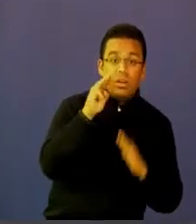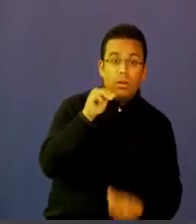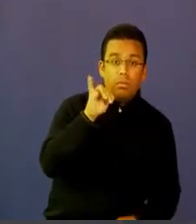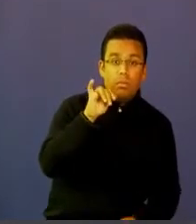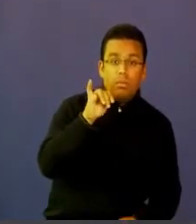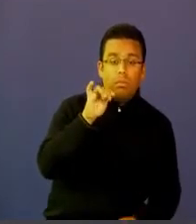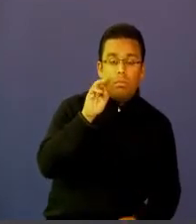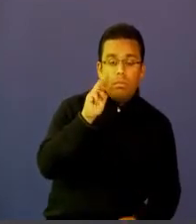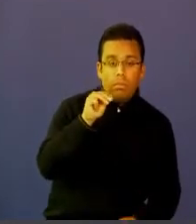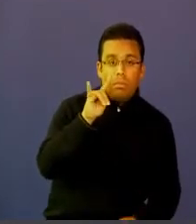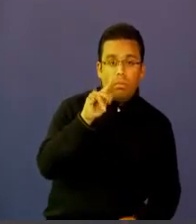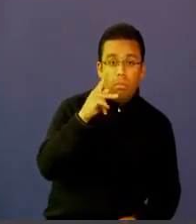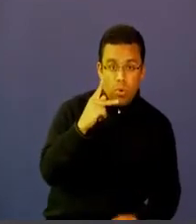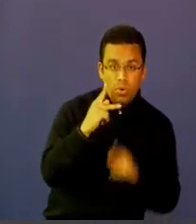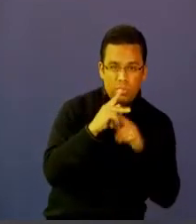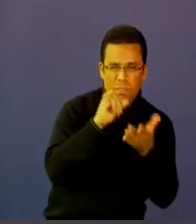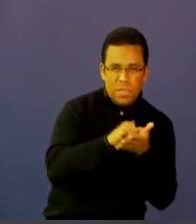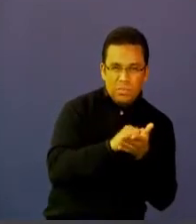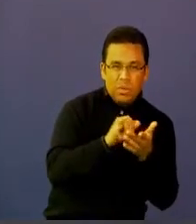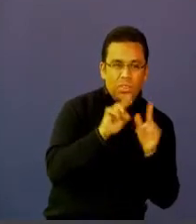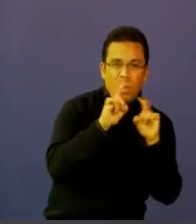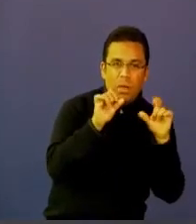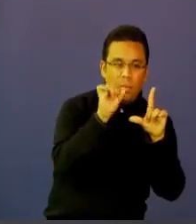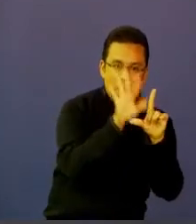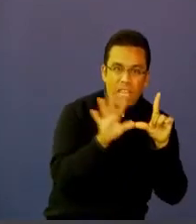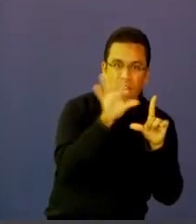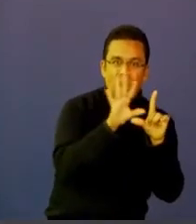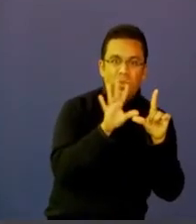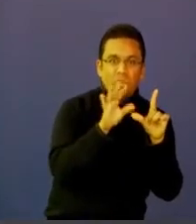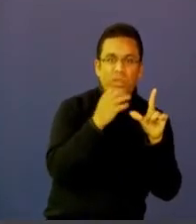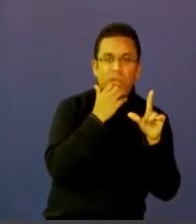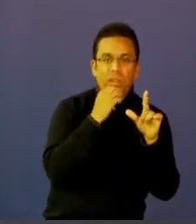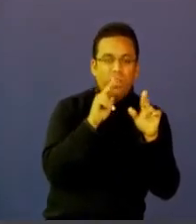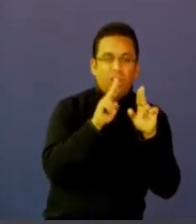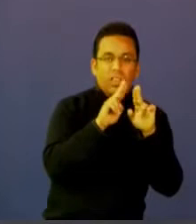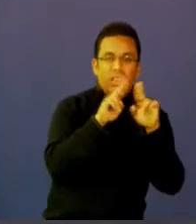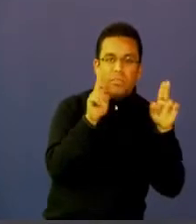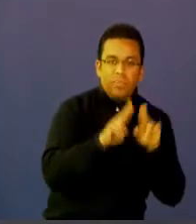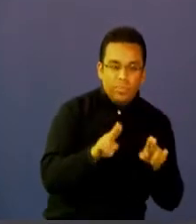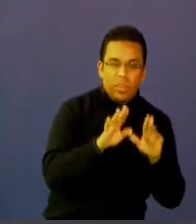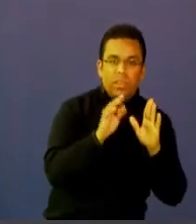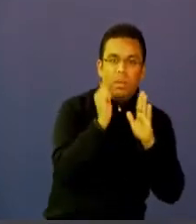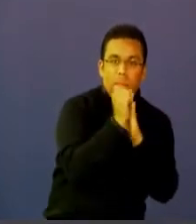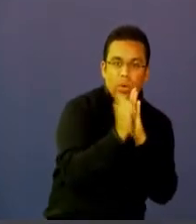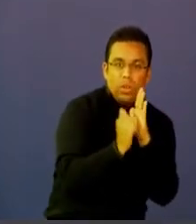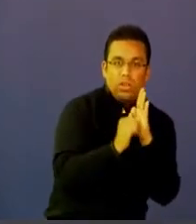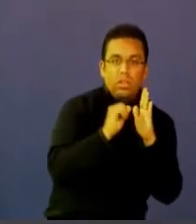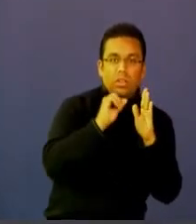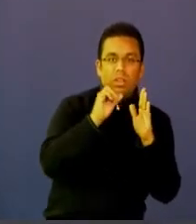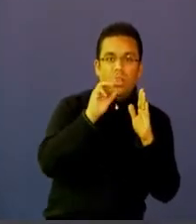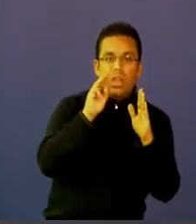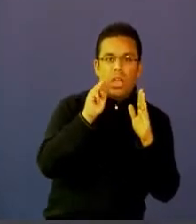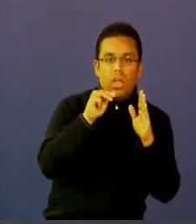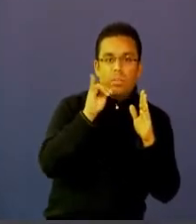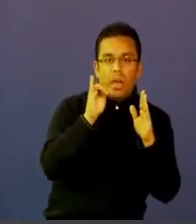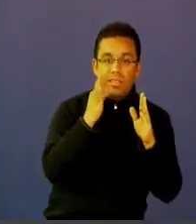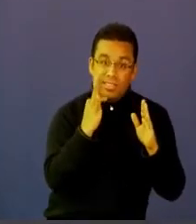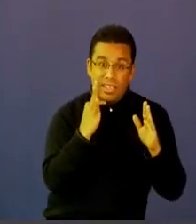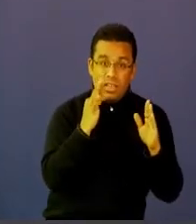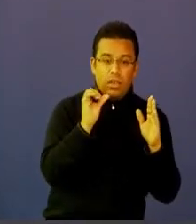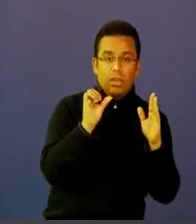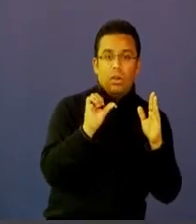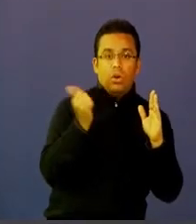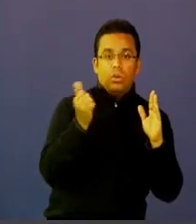misma metodología de clases en video que utiliza Harvard, MIT, a través de la plataforma IDX y de hecho trabajando con